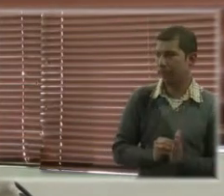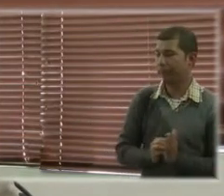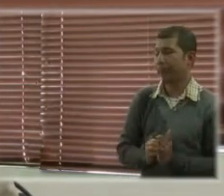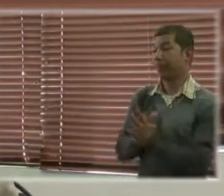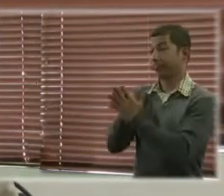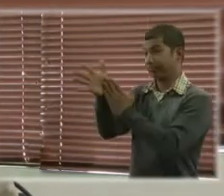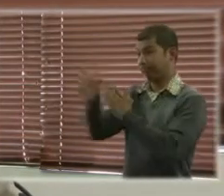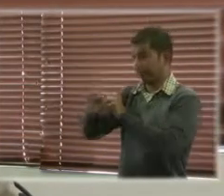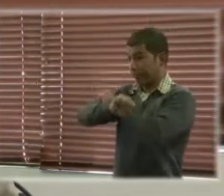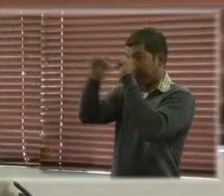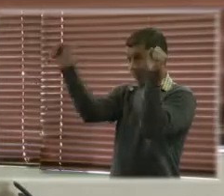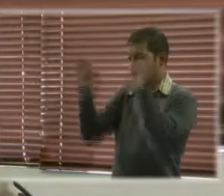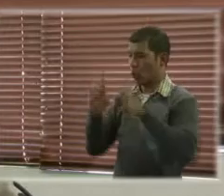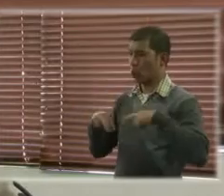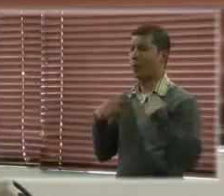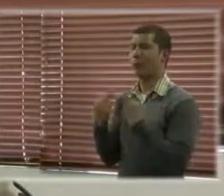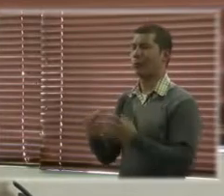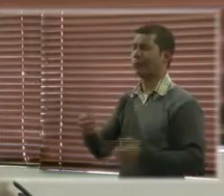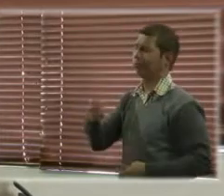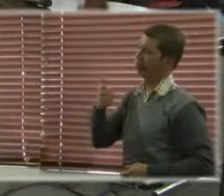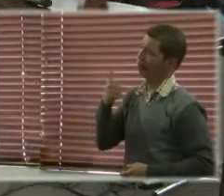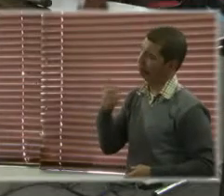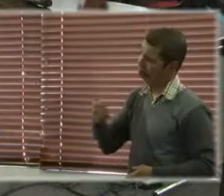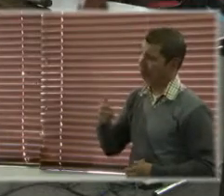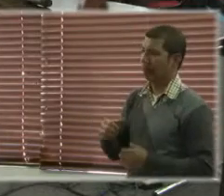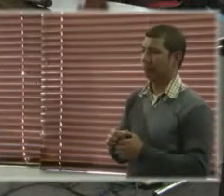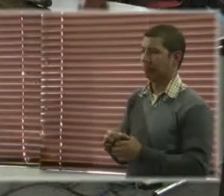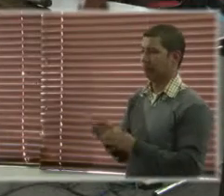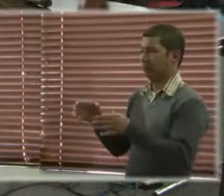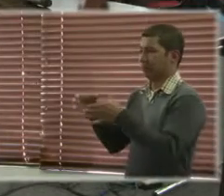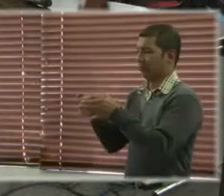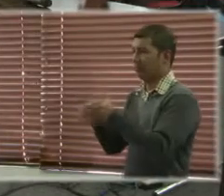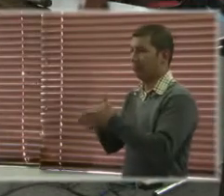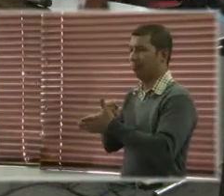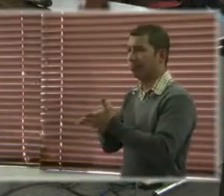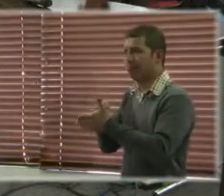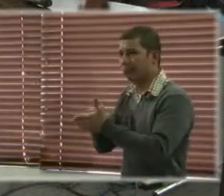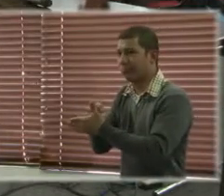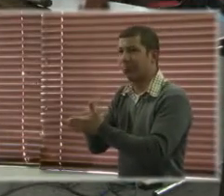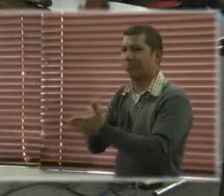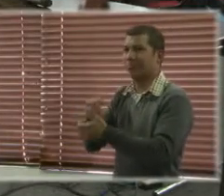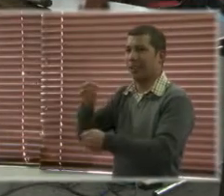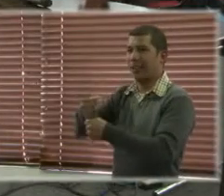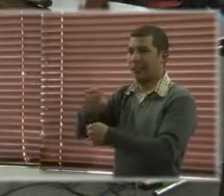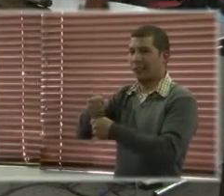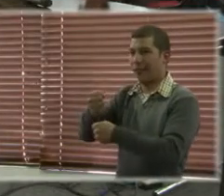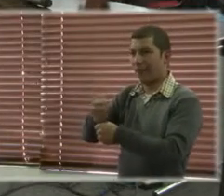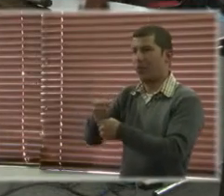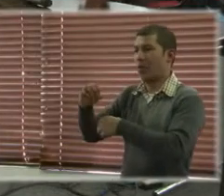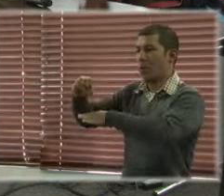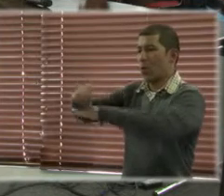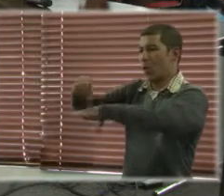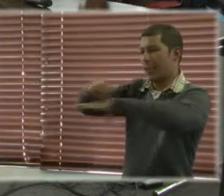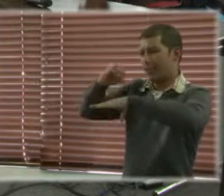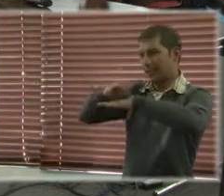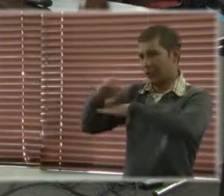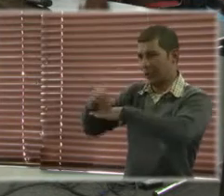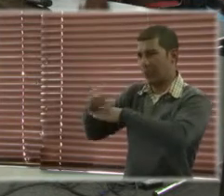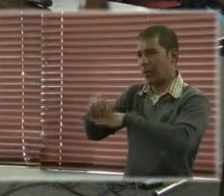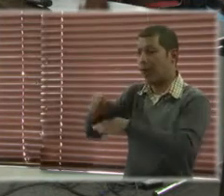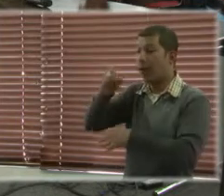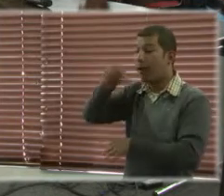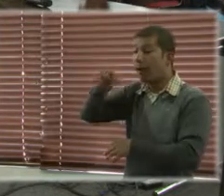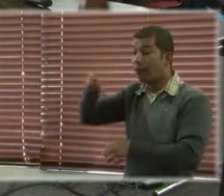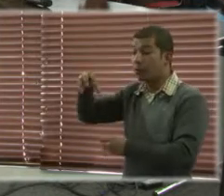con las promotoras de la práctica, con las organizaciones pero sobre todo con las personas que